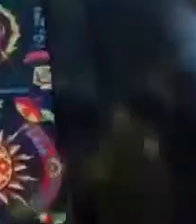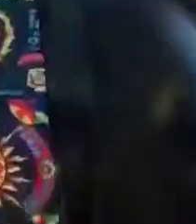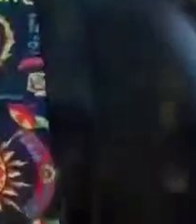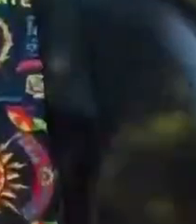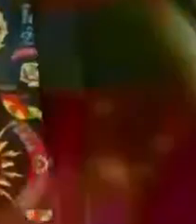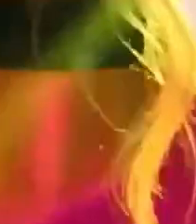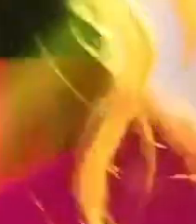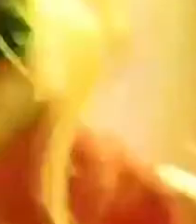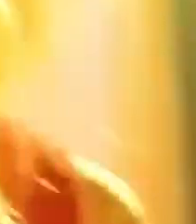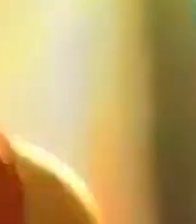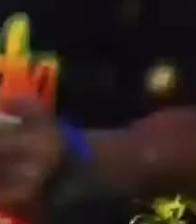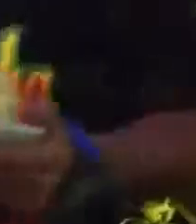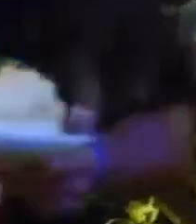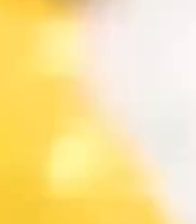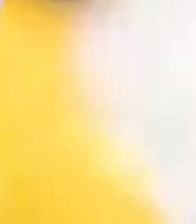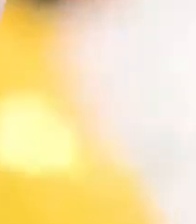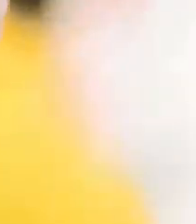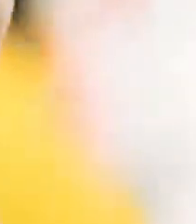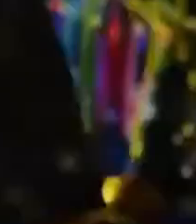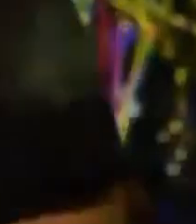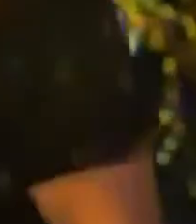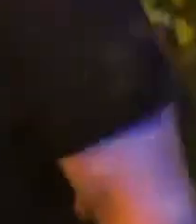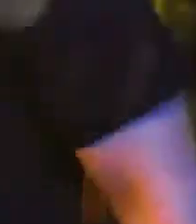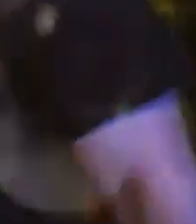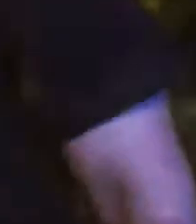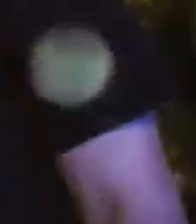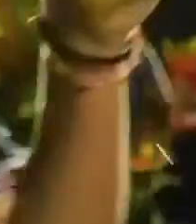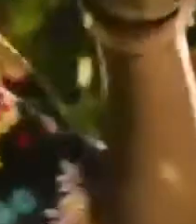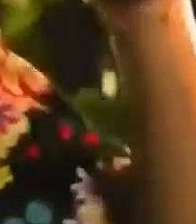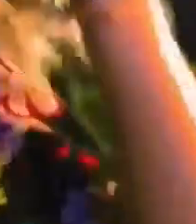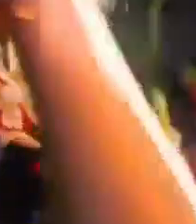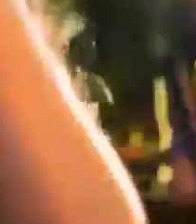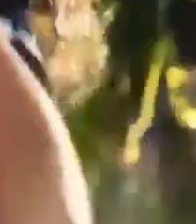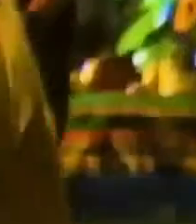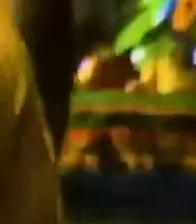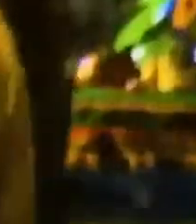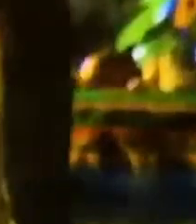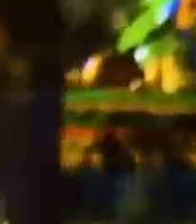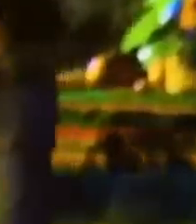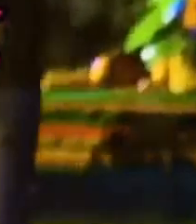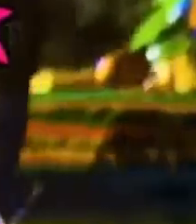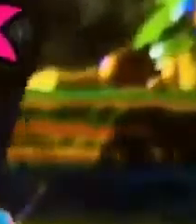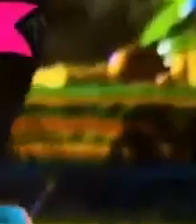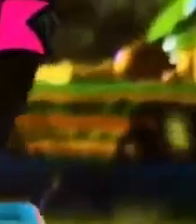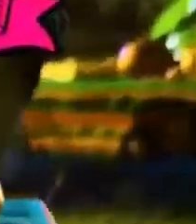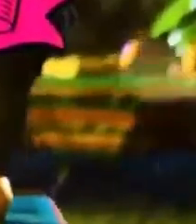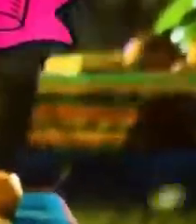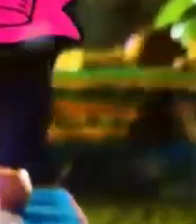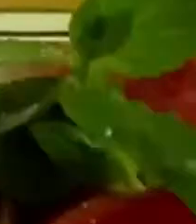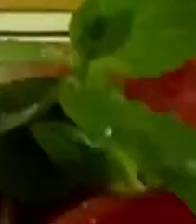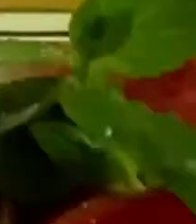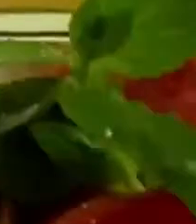ponerle a todo ganas y sabor. Los peruanos tenemos sabor. Sabor de oro.